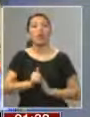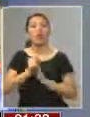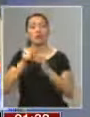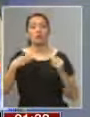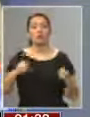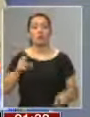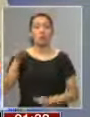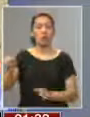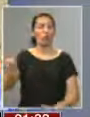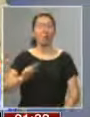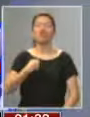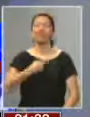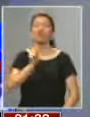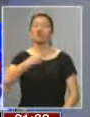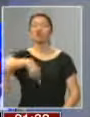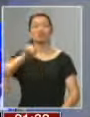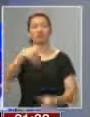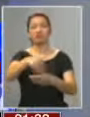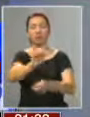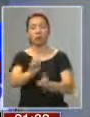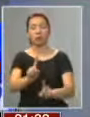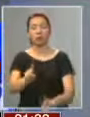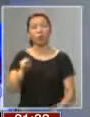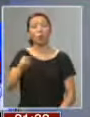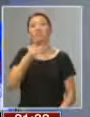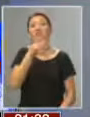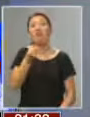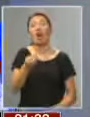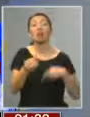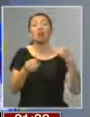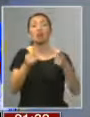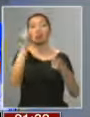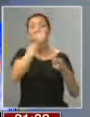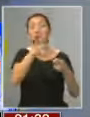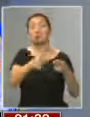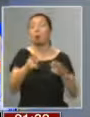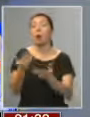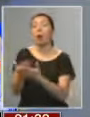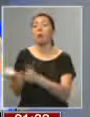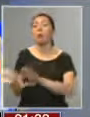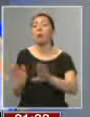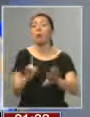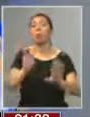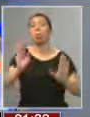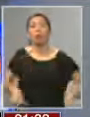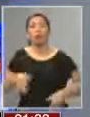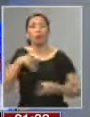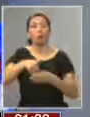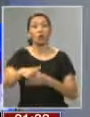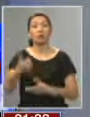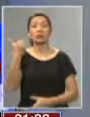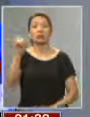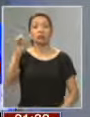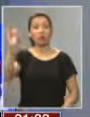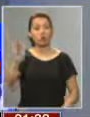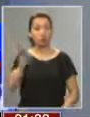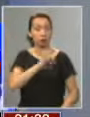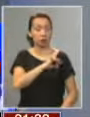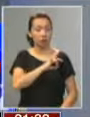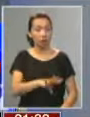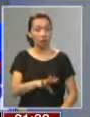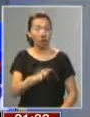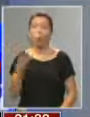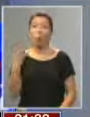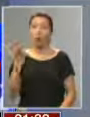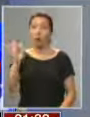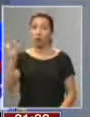y la gente me dice, no voy a ir a votar, entonces sabe usted, le va a facilitar el camino a los corruptos. Porque si no van a votar el 60% de los chilenos, va a